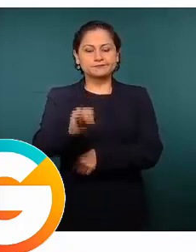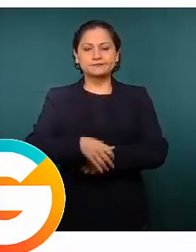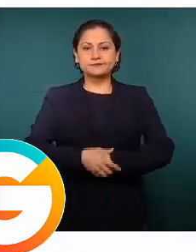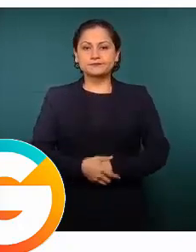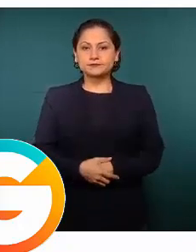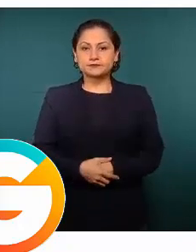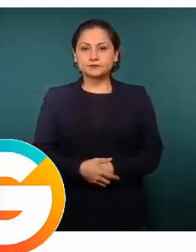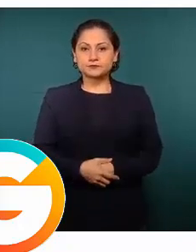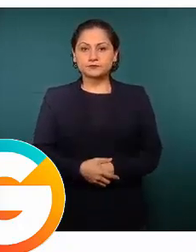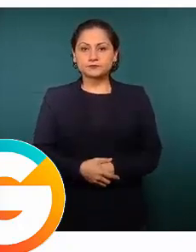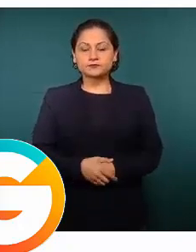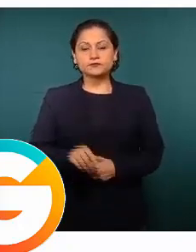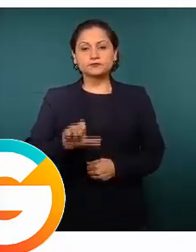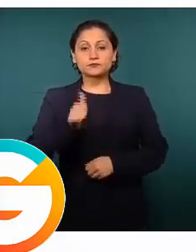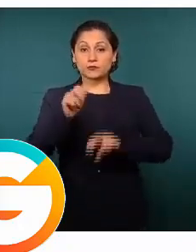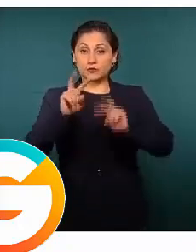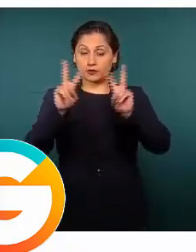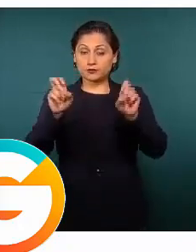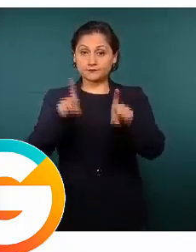Estado. la violación,